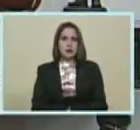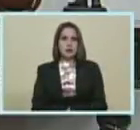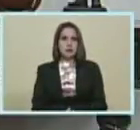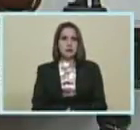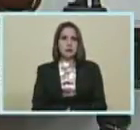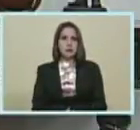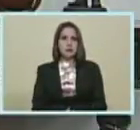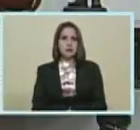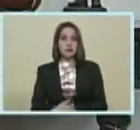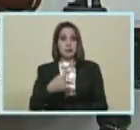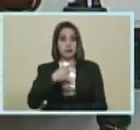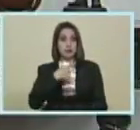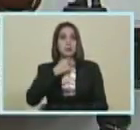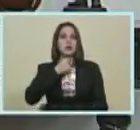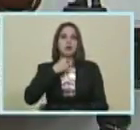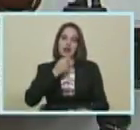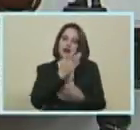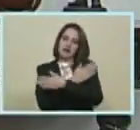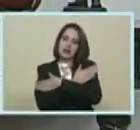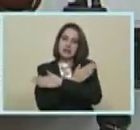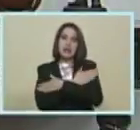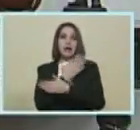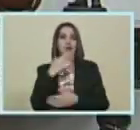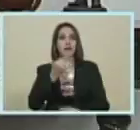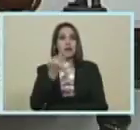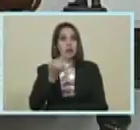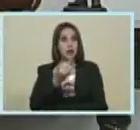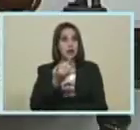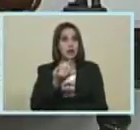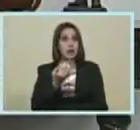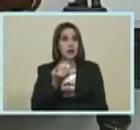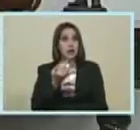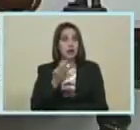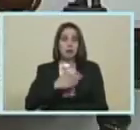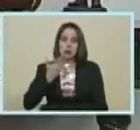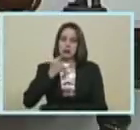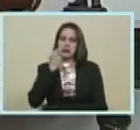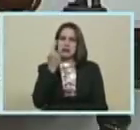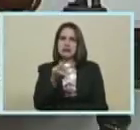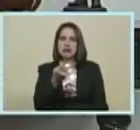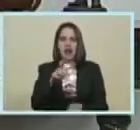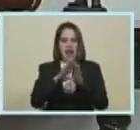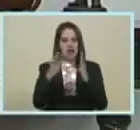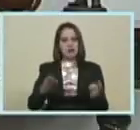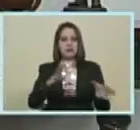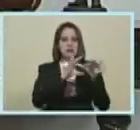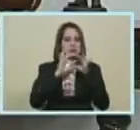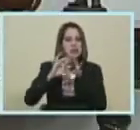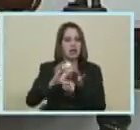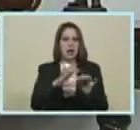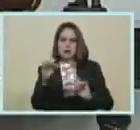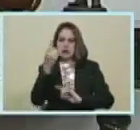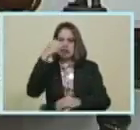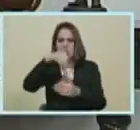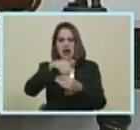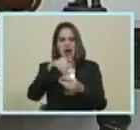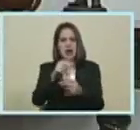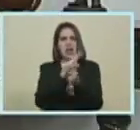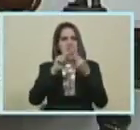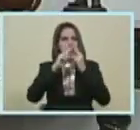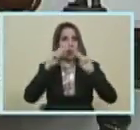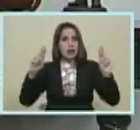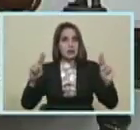...a mí me gustaría... ...felicitarlos de verdad... ...y poder decir... ...la MUT ha hecho sus primarias en paz...